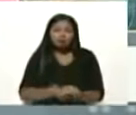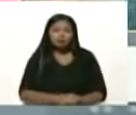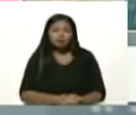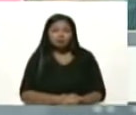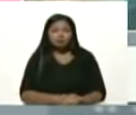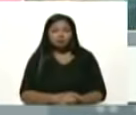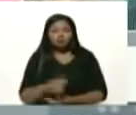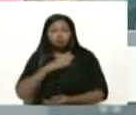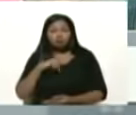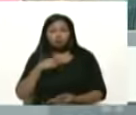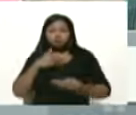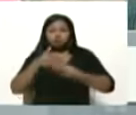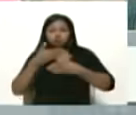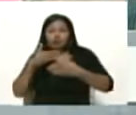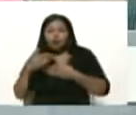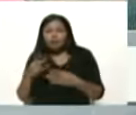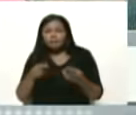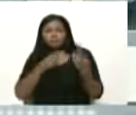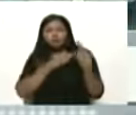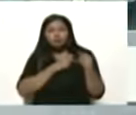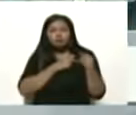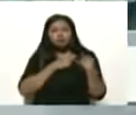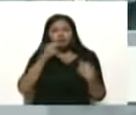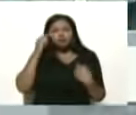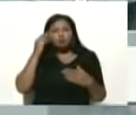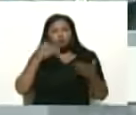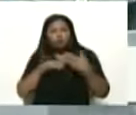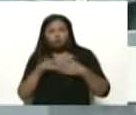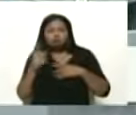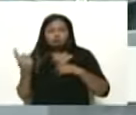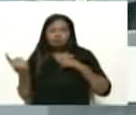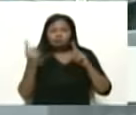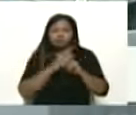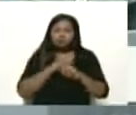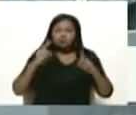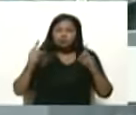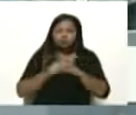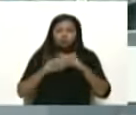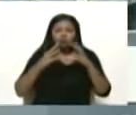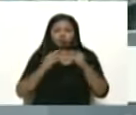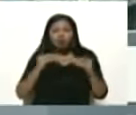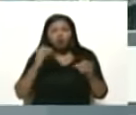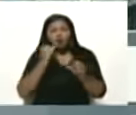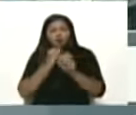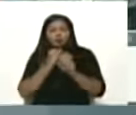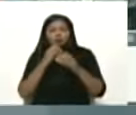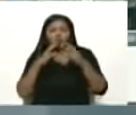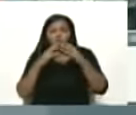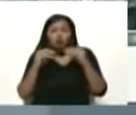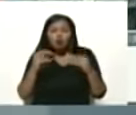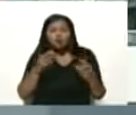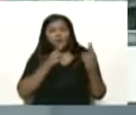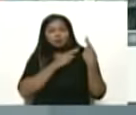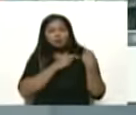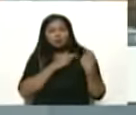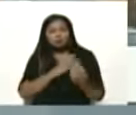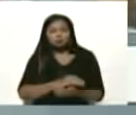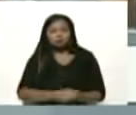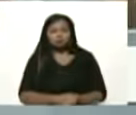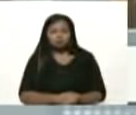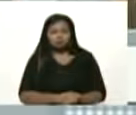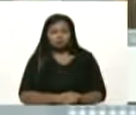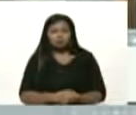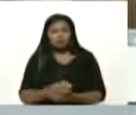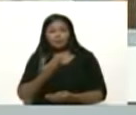nosotros nos combinamos las tareas chino ve tú para allá que yo voy para acá yo voy para acá que tú vas para allá siempre luego fue presidente